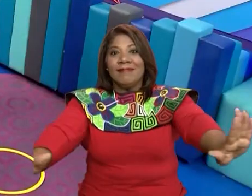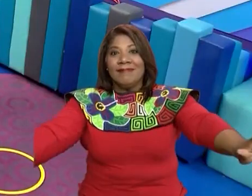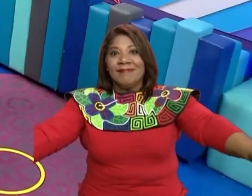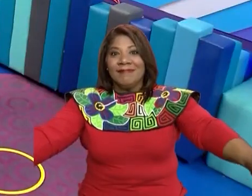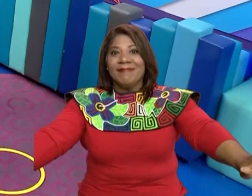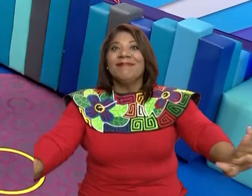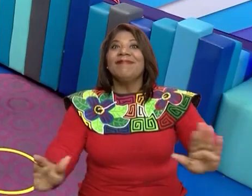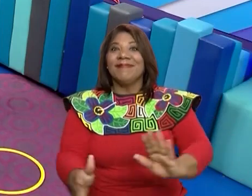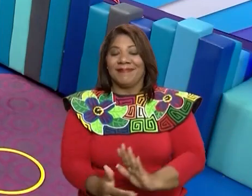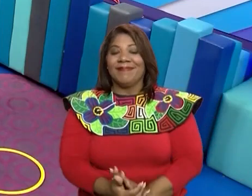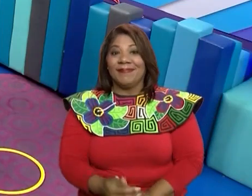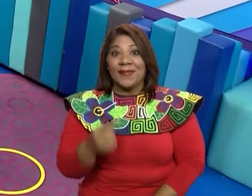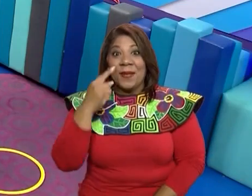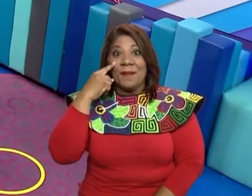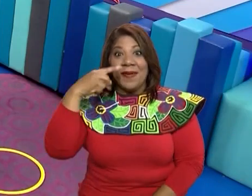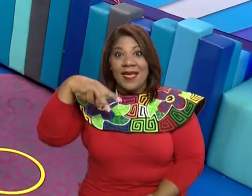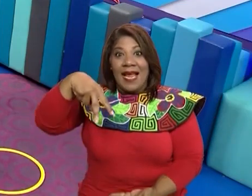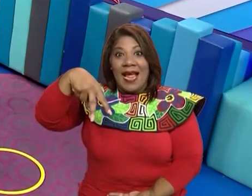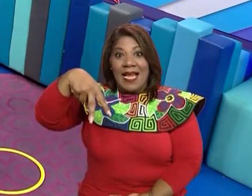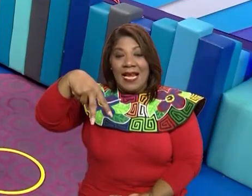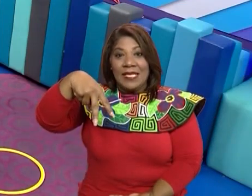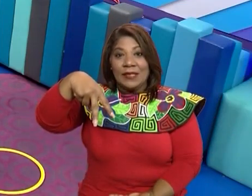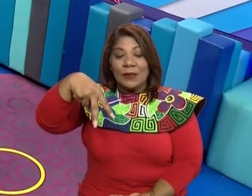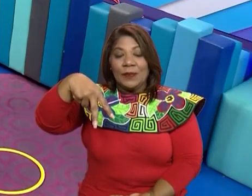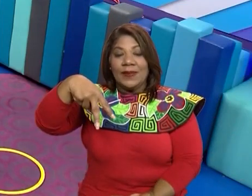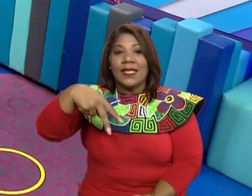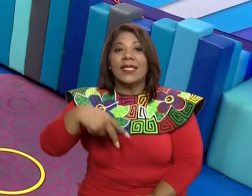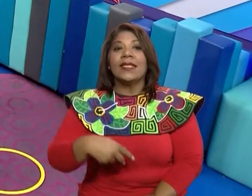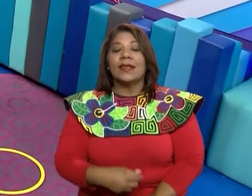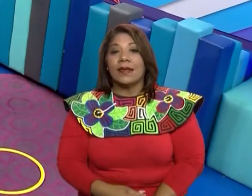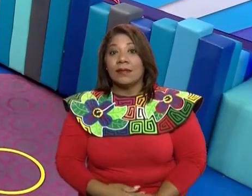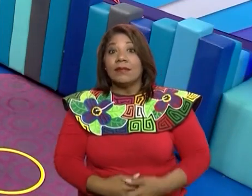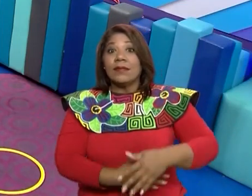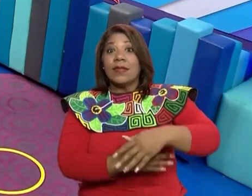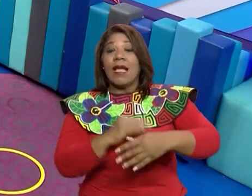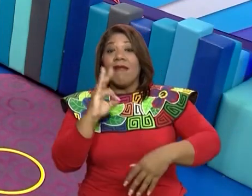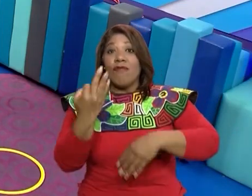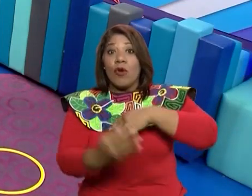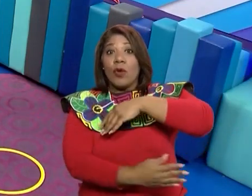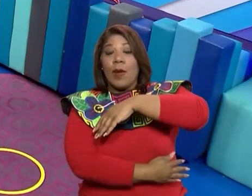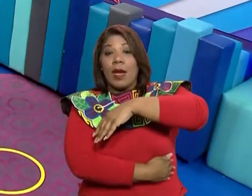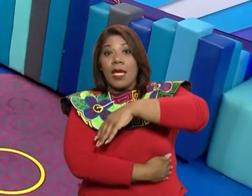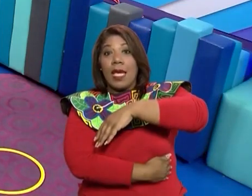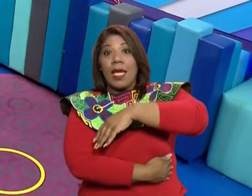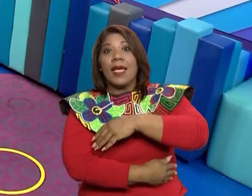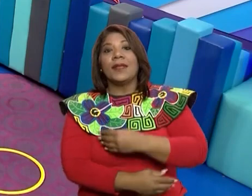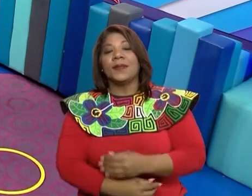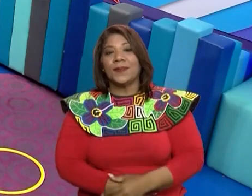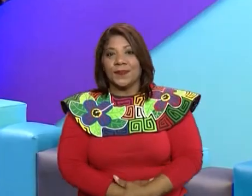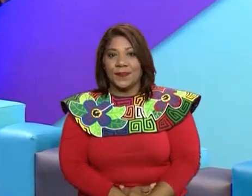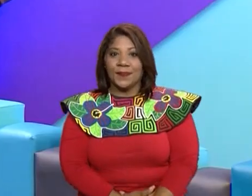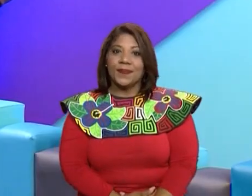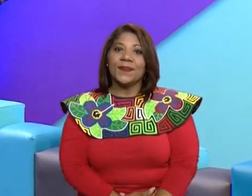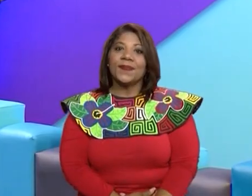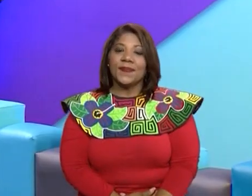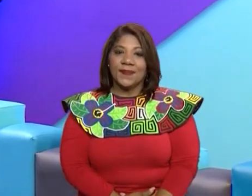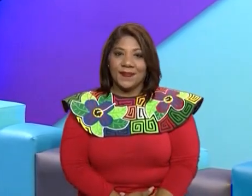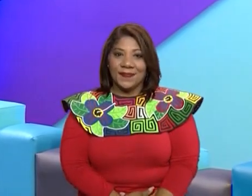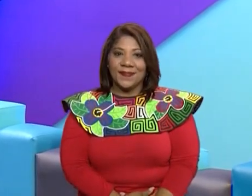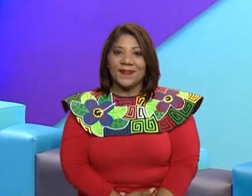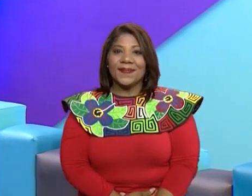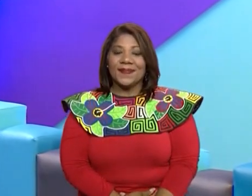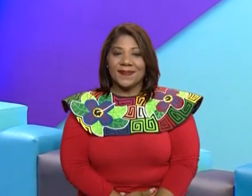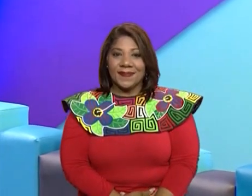piernas. Pasamos un brazo sobre nuestro estómago. Pasamos. Tiramos. Un, dos, tres,